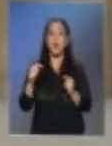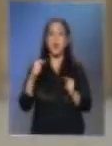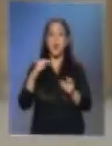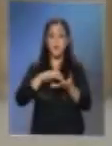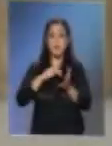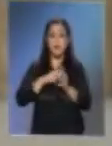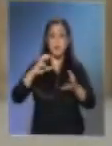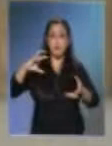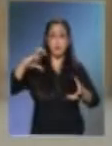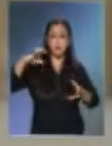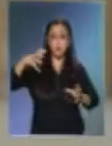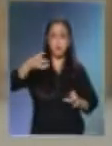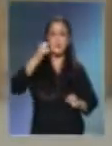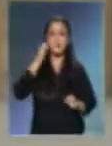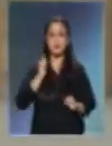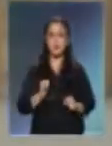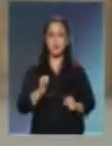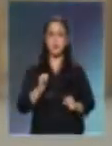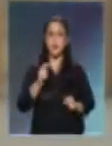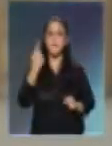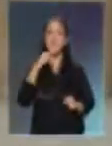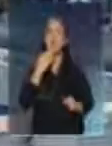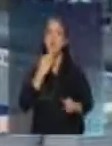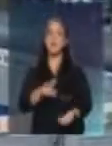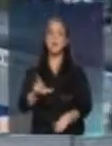de cambio climático y también tiene un efecto local.